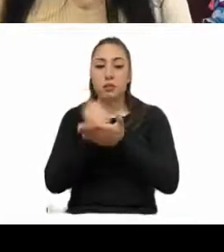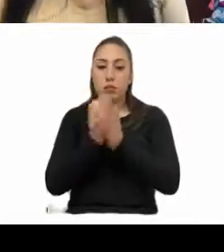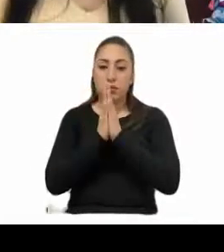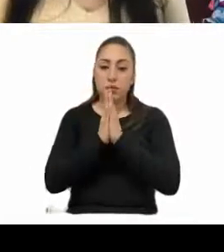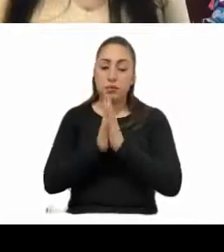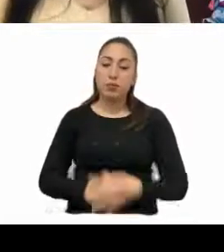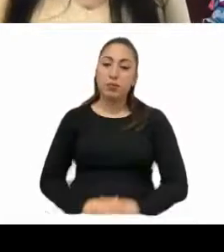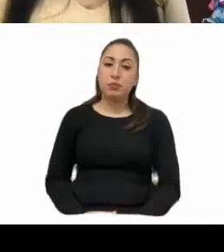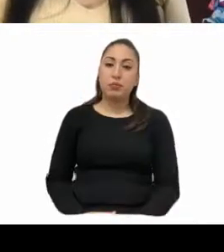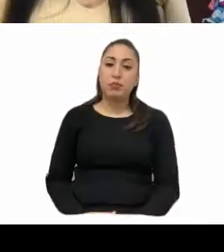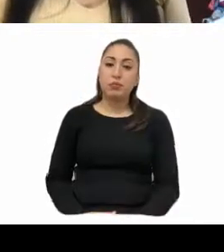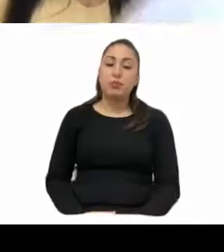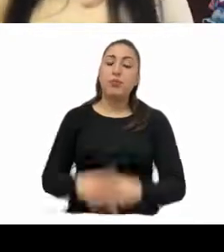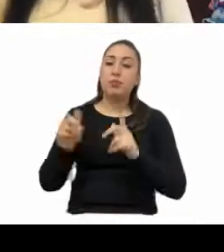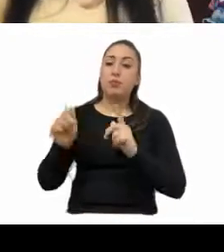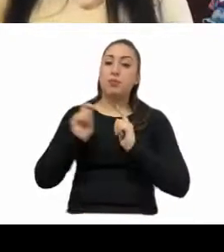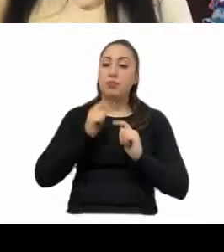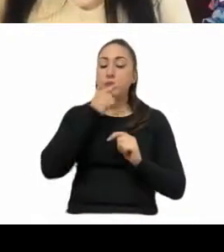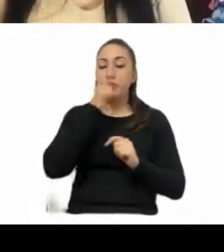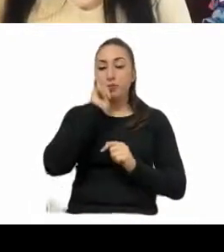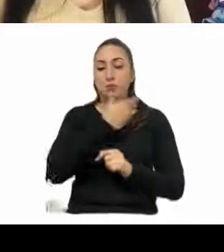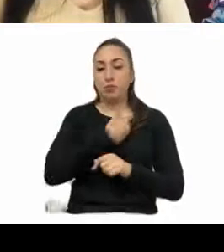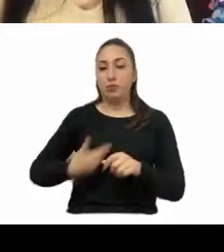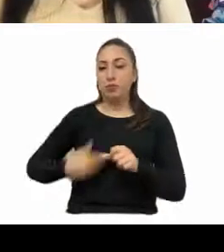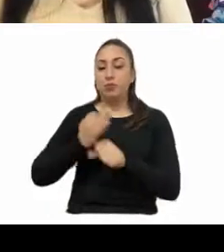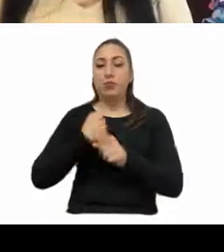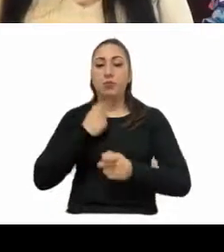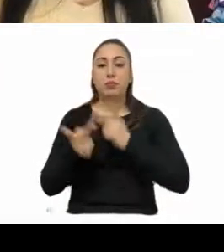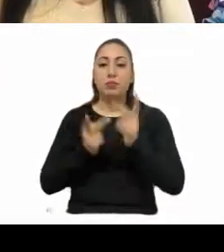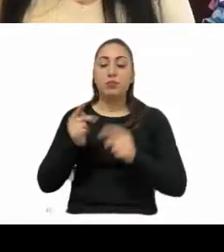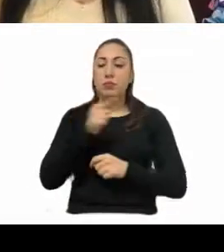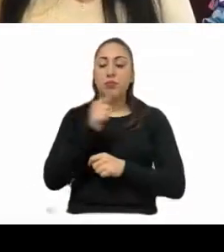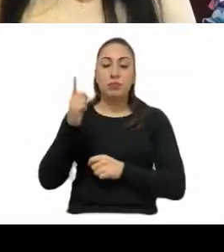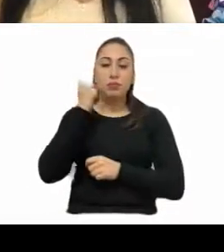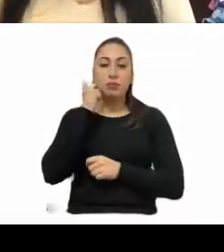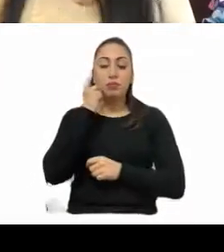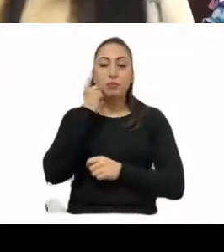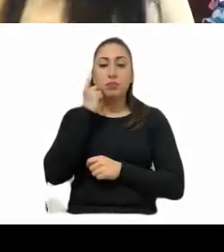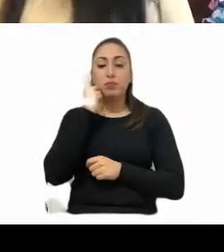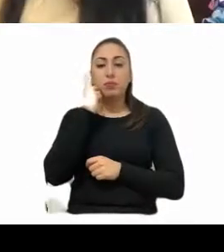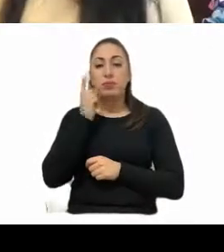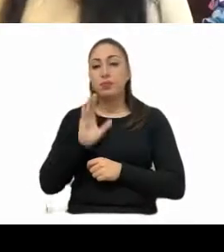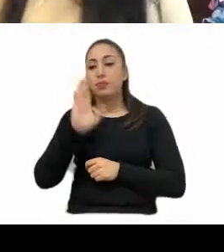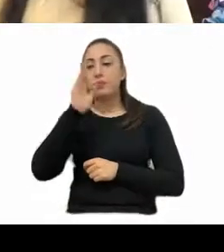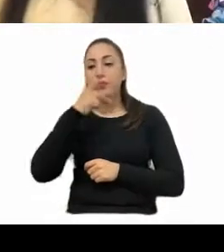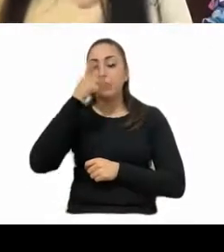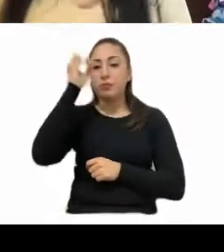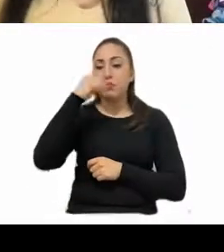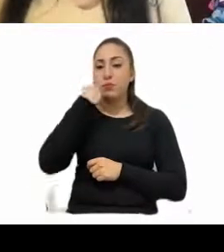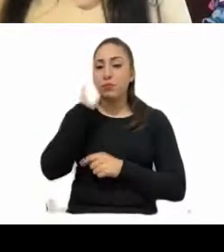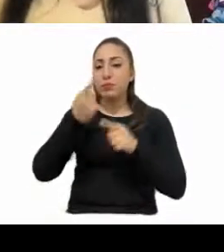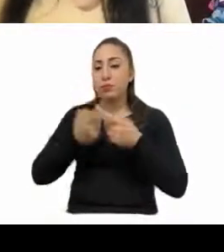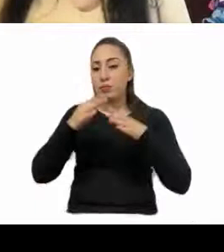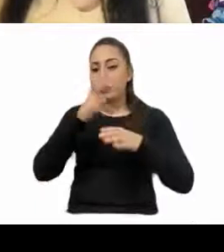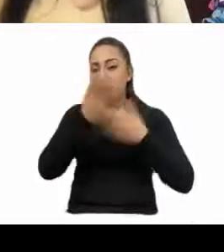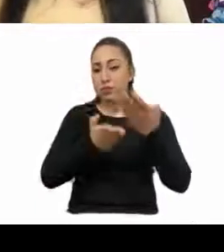Por instrucciones de la Presidencia se consulta a las diputadas y diputados si tienen algún comentario con relación a la